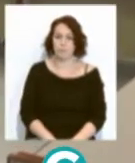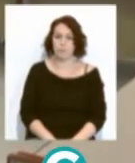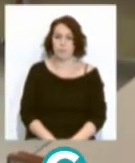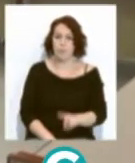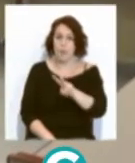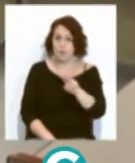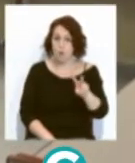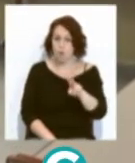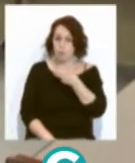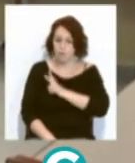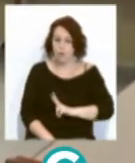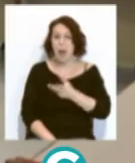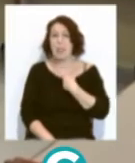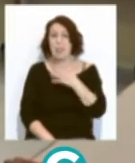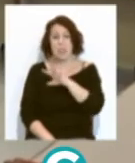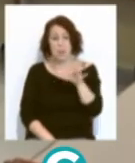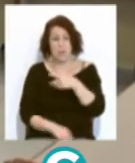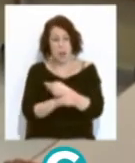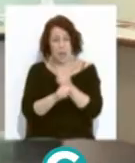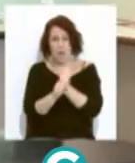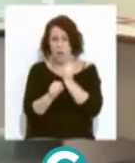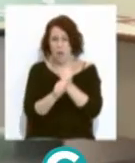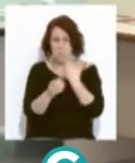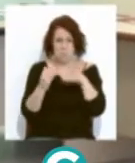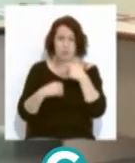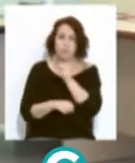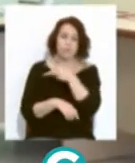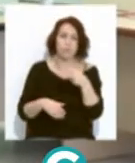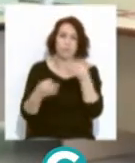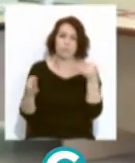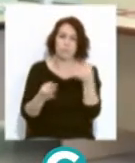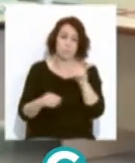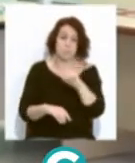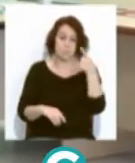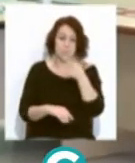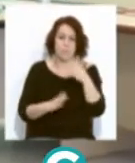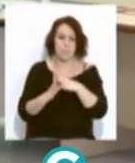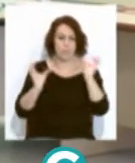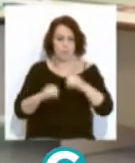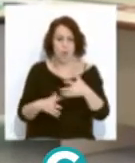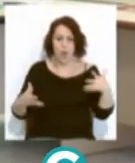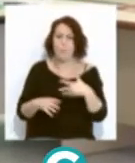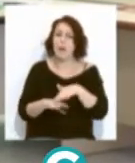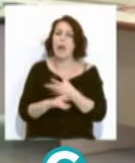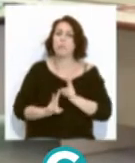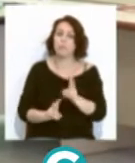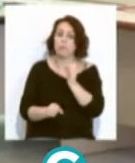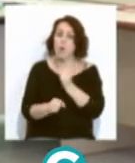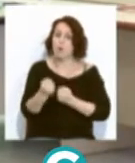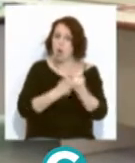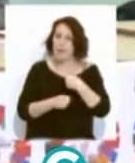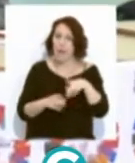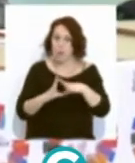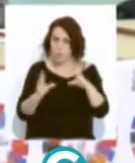22 borradores y más de 50 horas de trabajo han dado como resultado el primer gran pacto de activación económica de